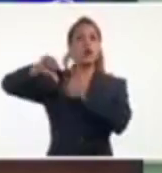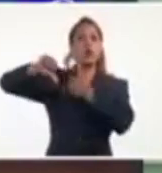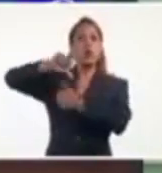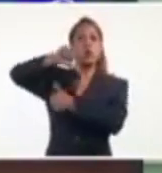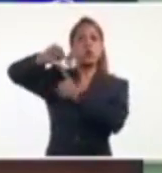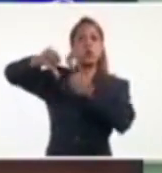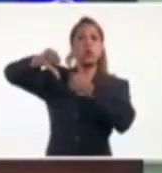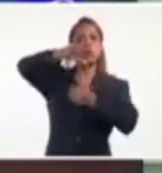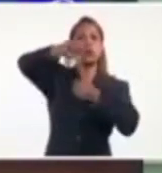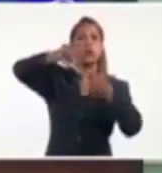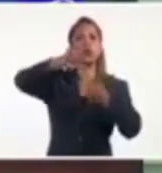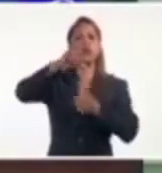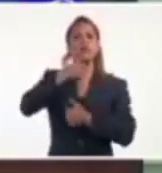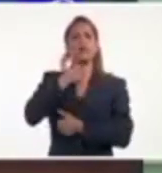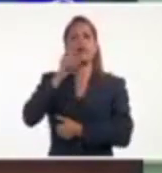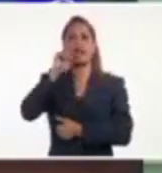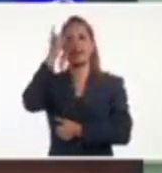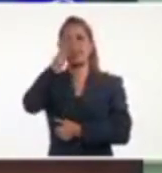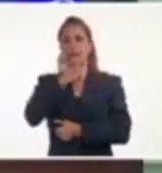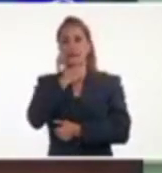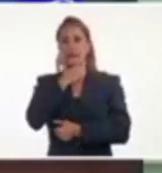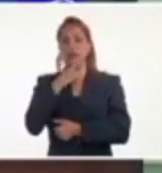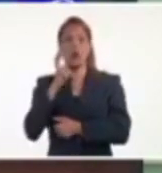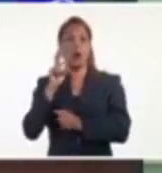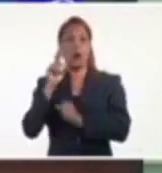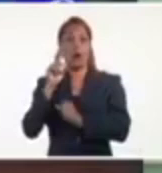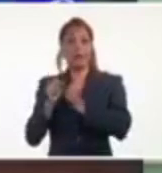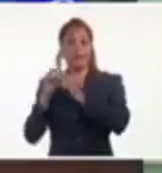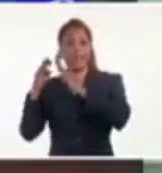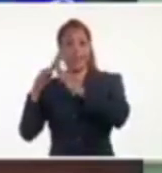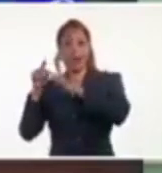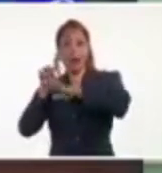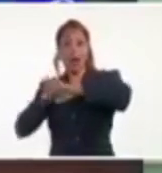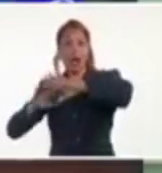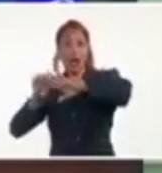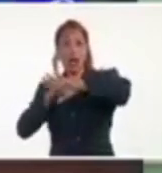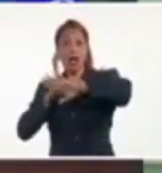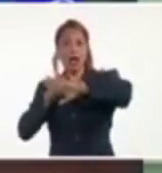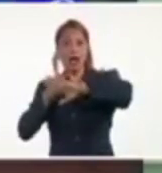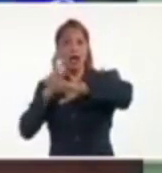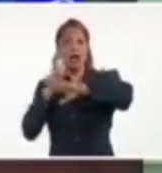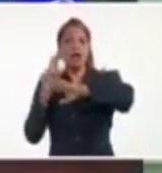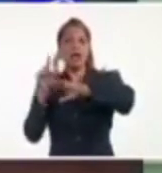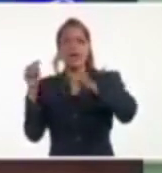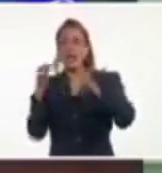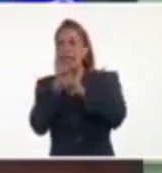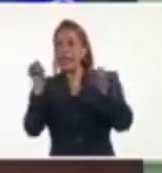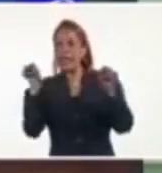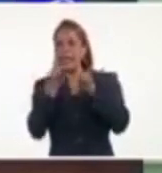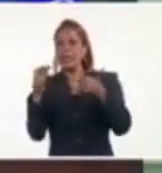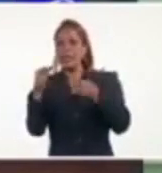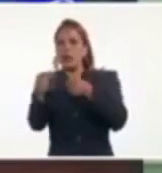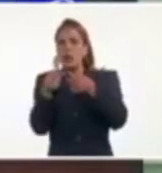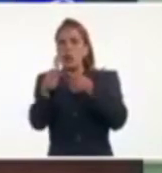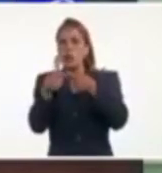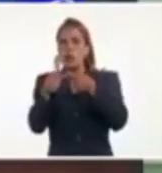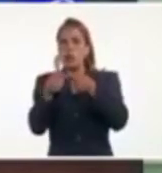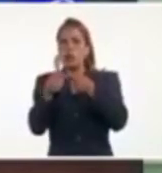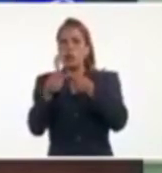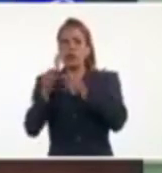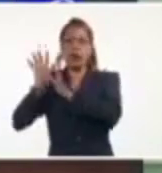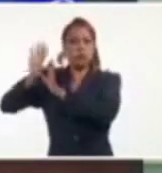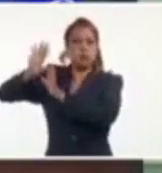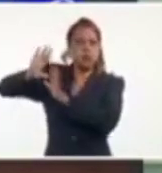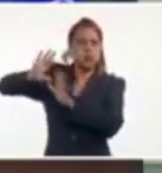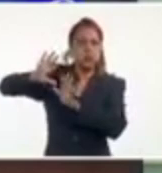ELSA. Cuando ELSA estaba aquí, estas líneas, recuerden que estaban muy, muy juntas, porque las corrientes de arrastre,